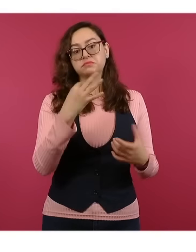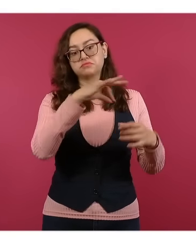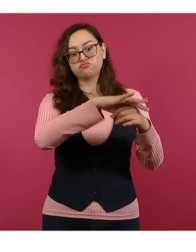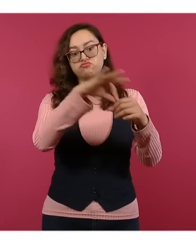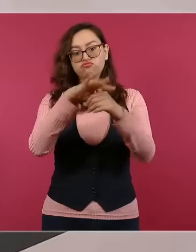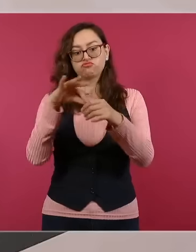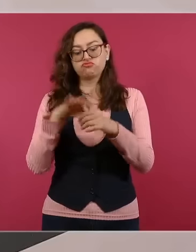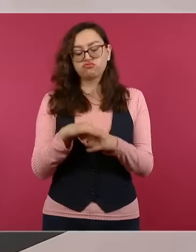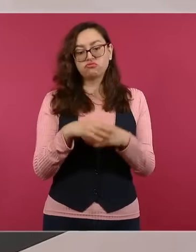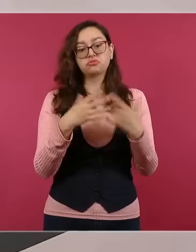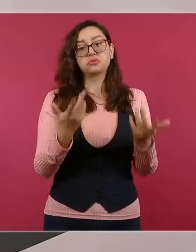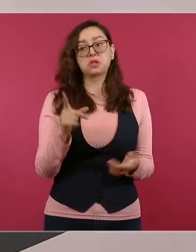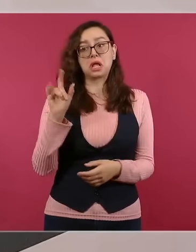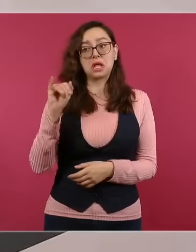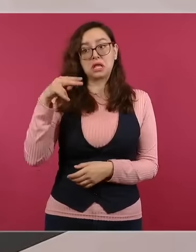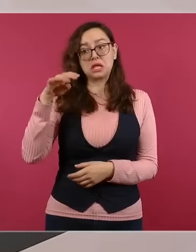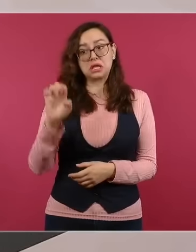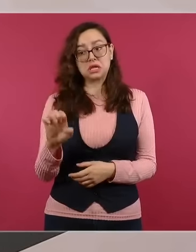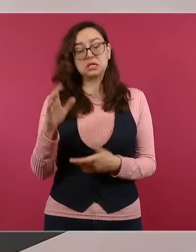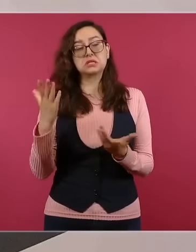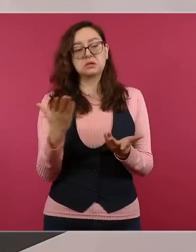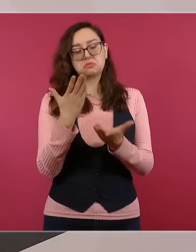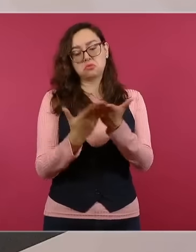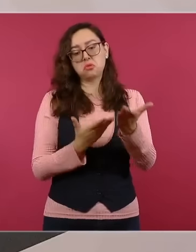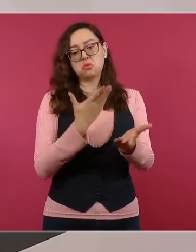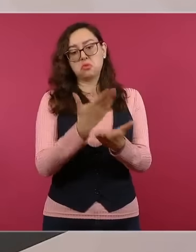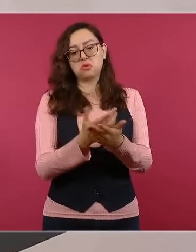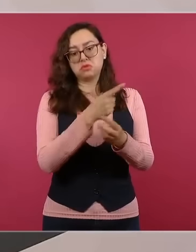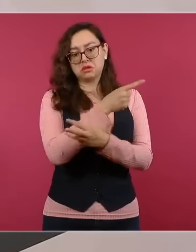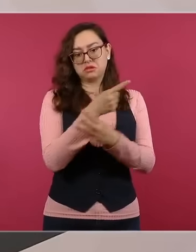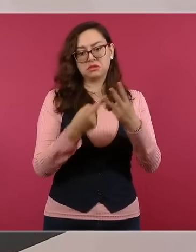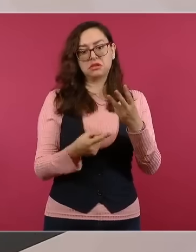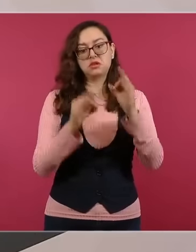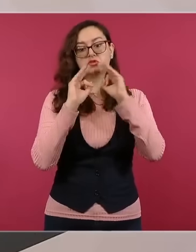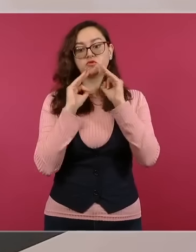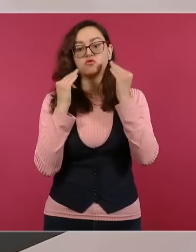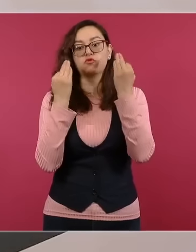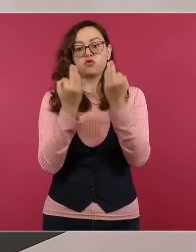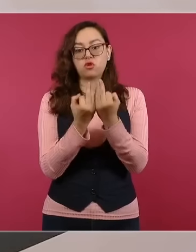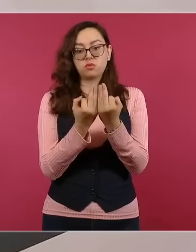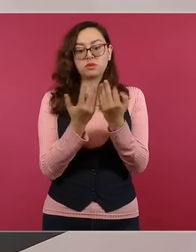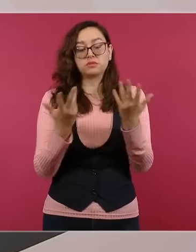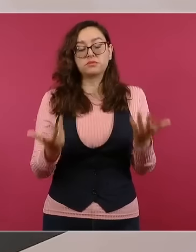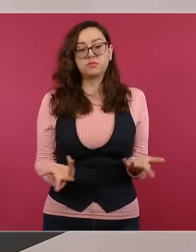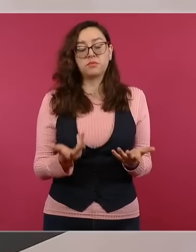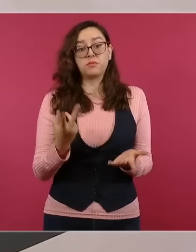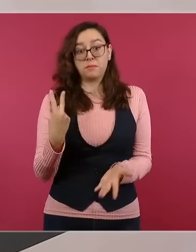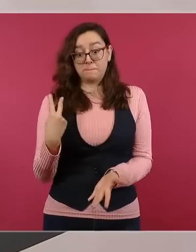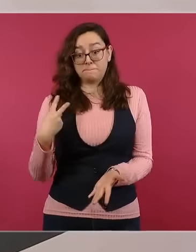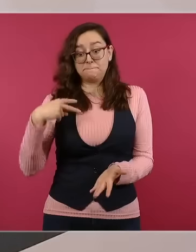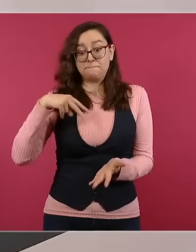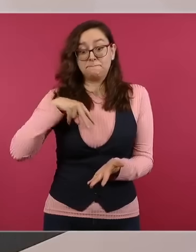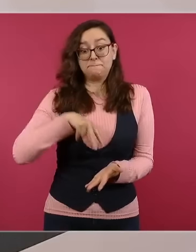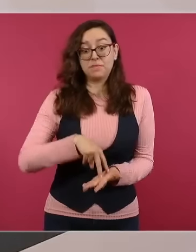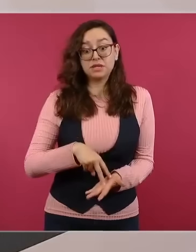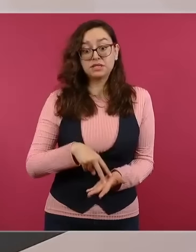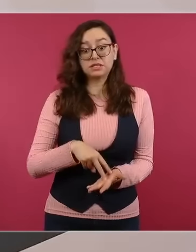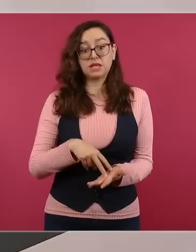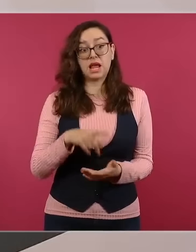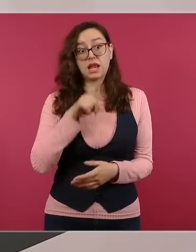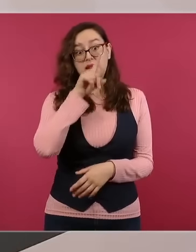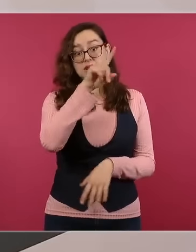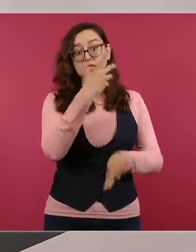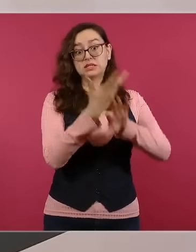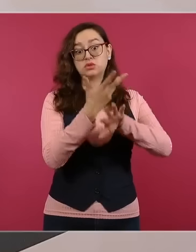presencial. La presencial se dará sólo en 23 casillas en el exterior, que son 20 sedes en